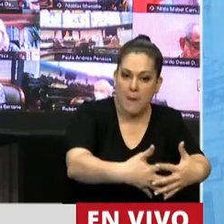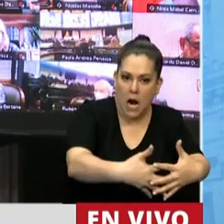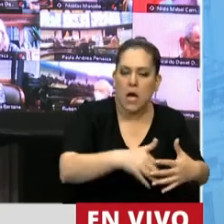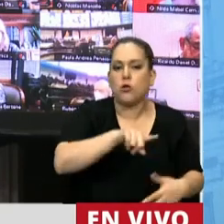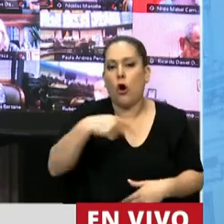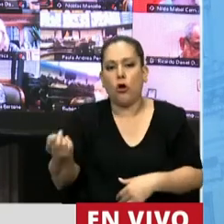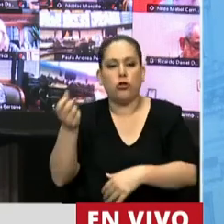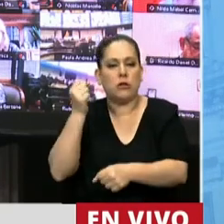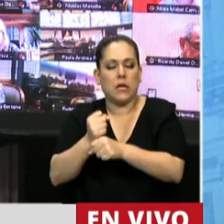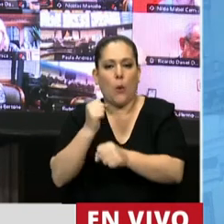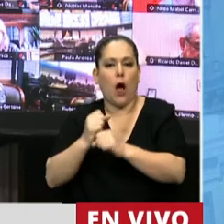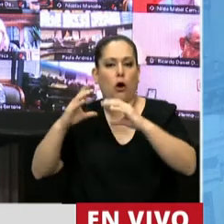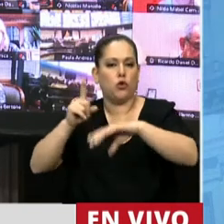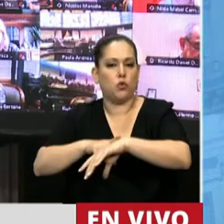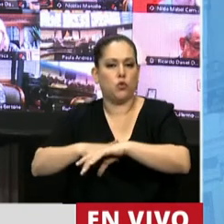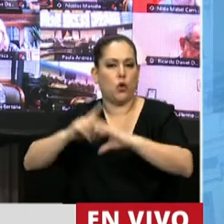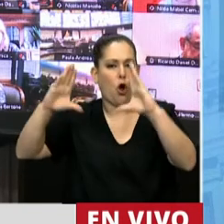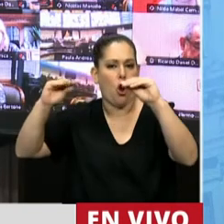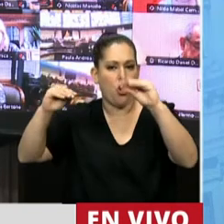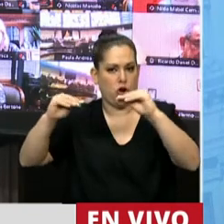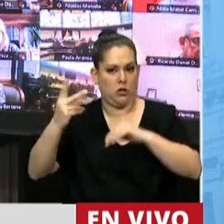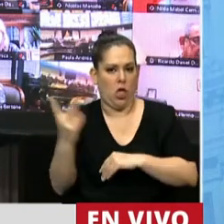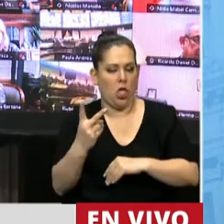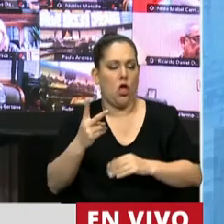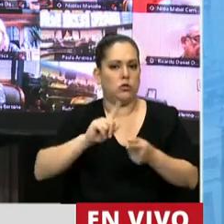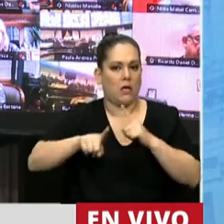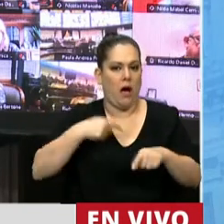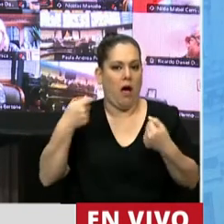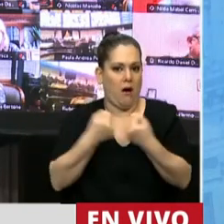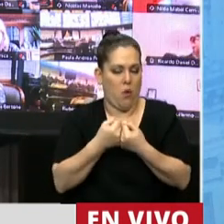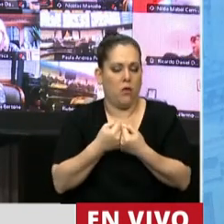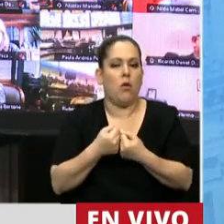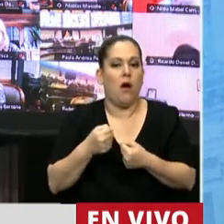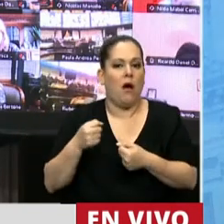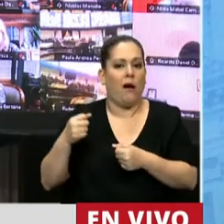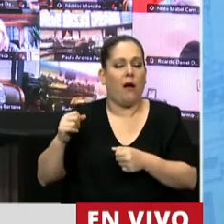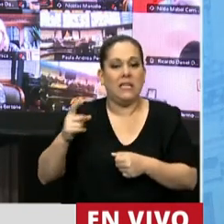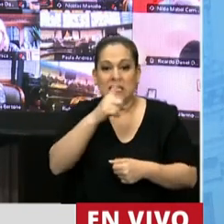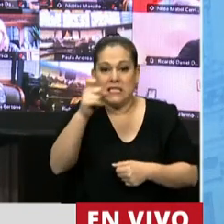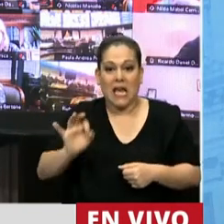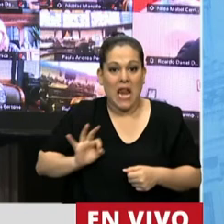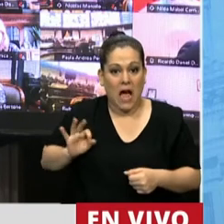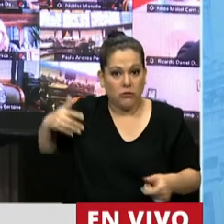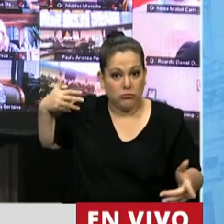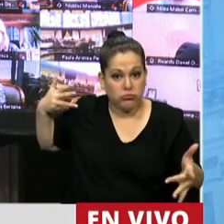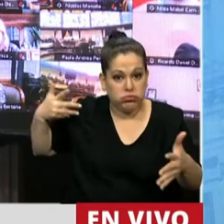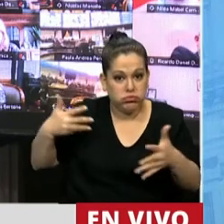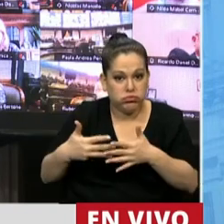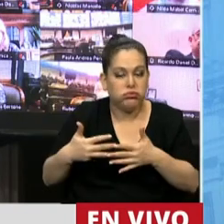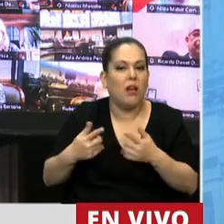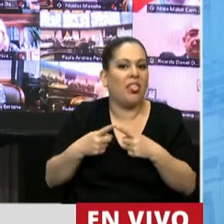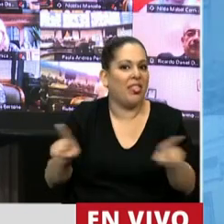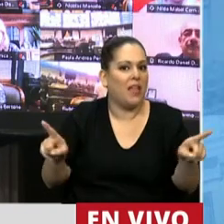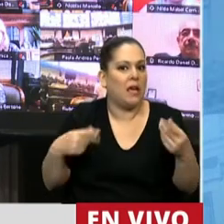trabajo nocturno de las mujeres. La diferencia, 100 años después, es que en el año